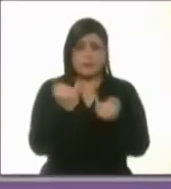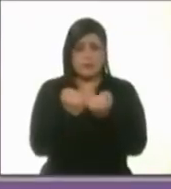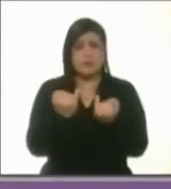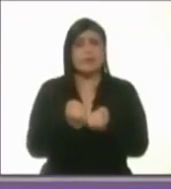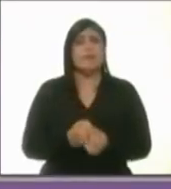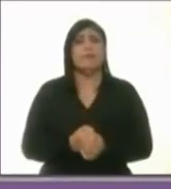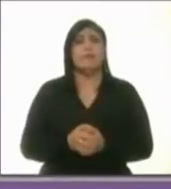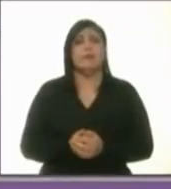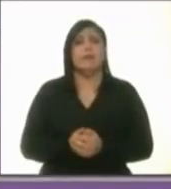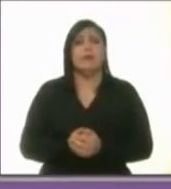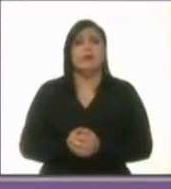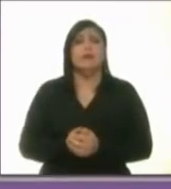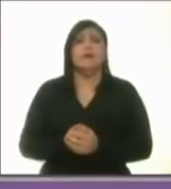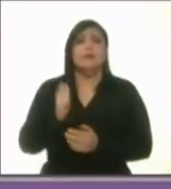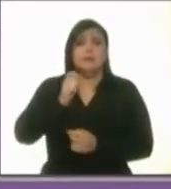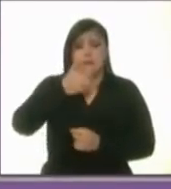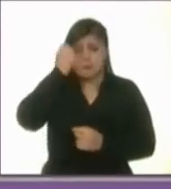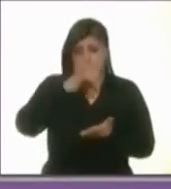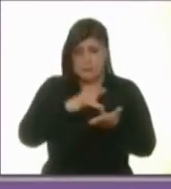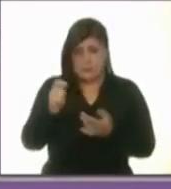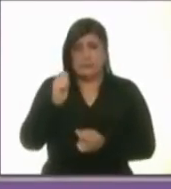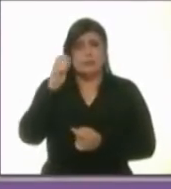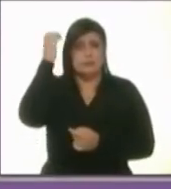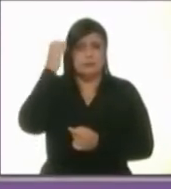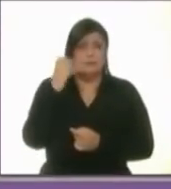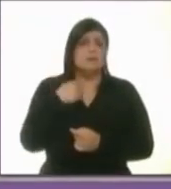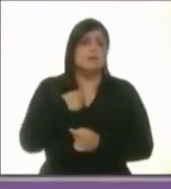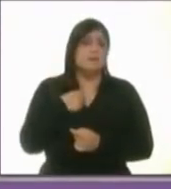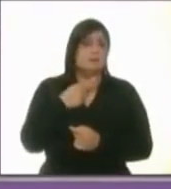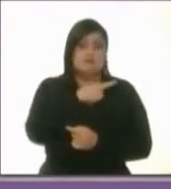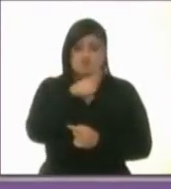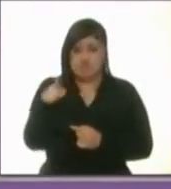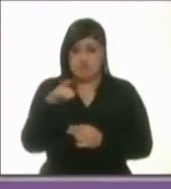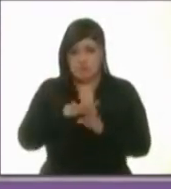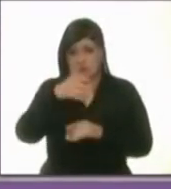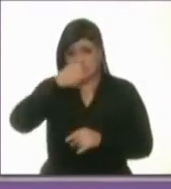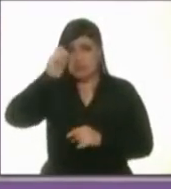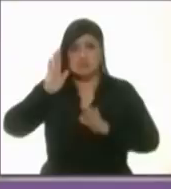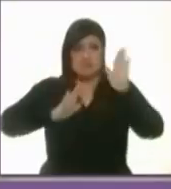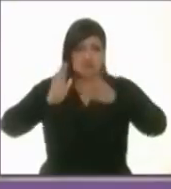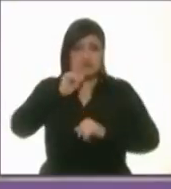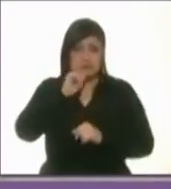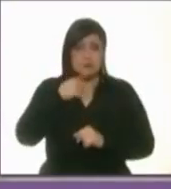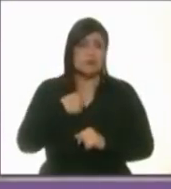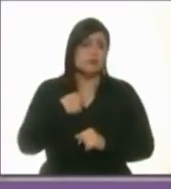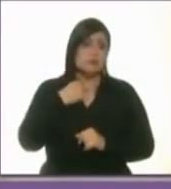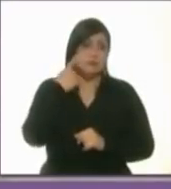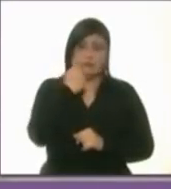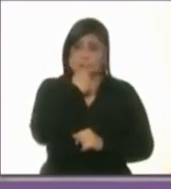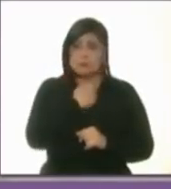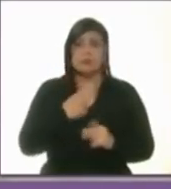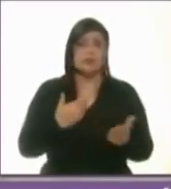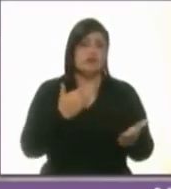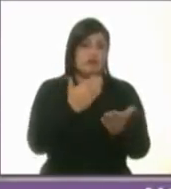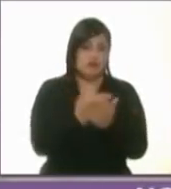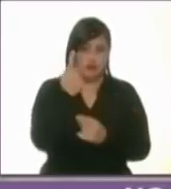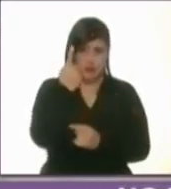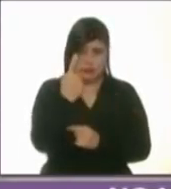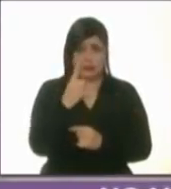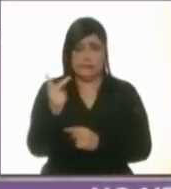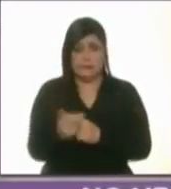Muchísimas gracias, candidata Claudia Chinbaum. Ninguno de los candidatos ha alzado su mano, por lo que voy a poner una pregunta sobre la mesa.